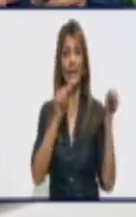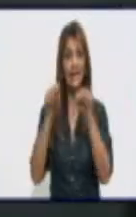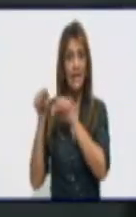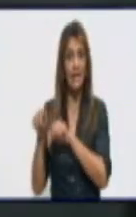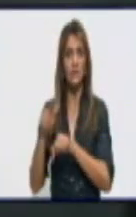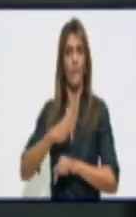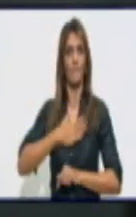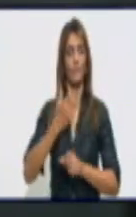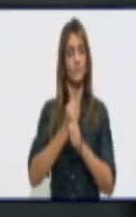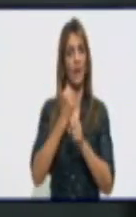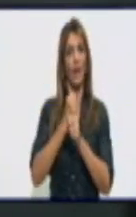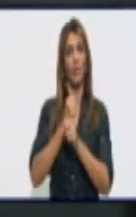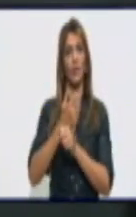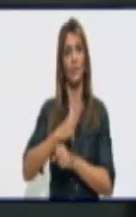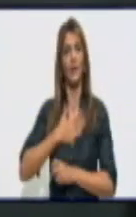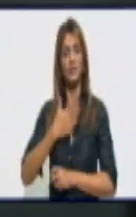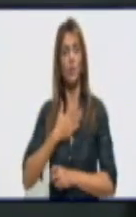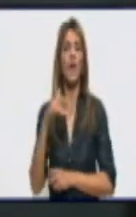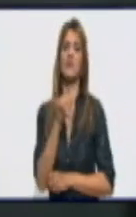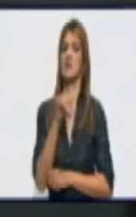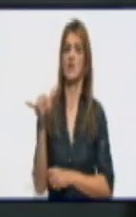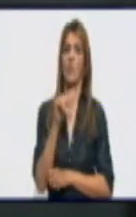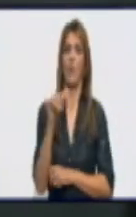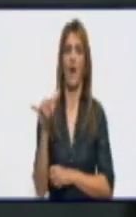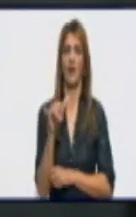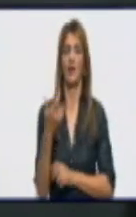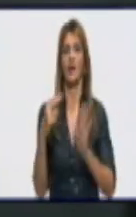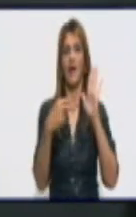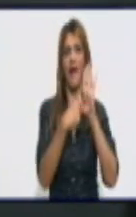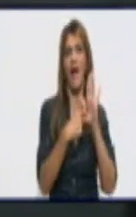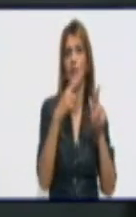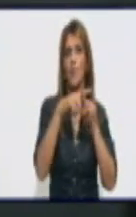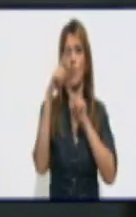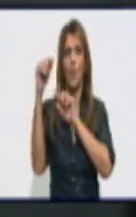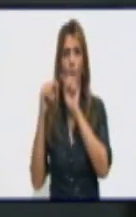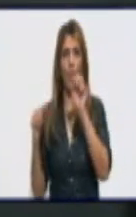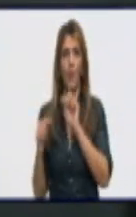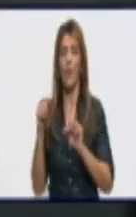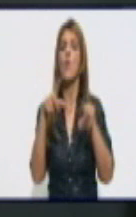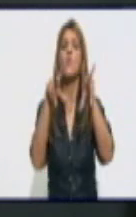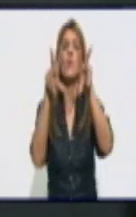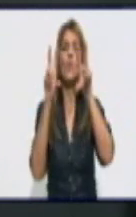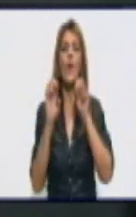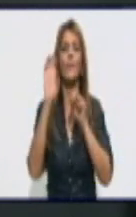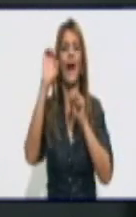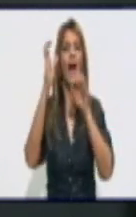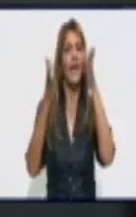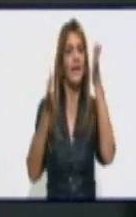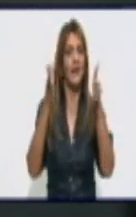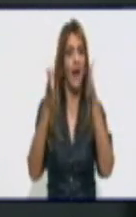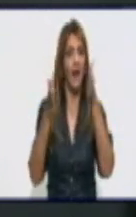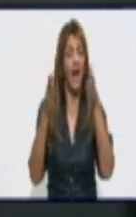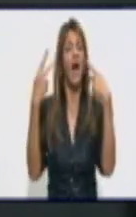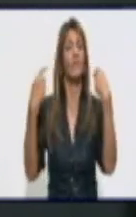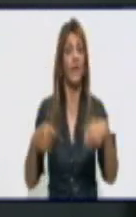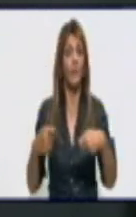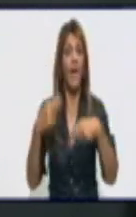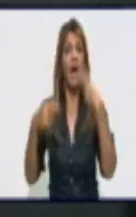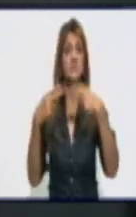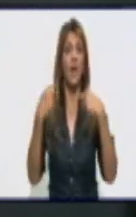van a estar basados con cálculos en esta nueva escala. Esa pregunta es importante. ¿Por qué?